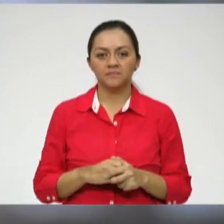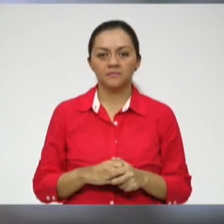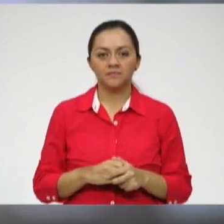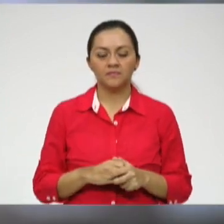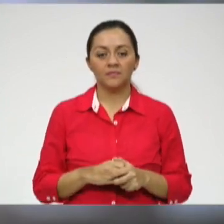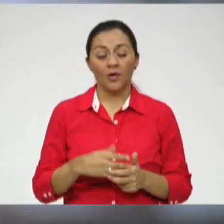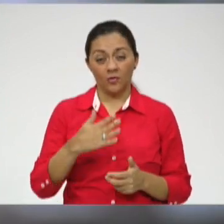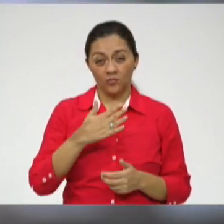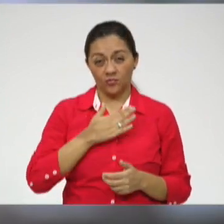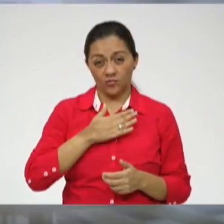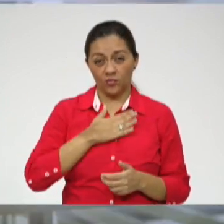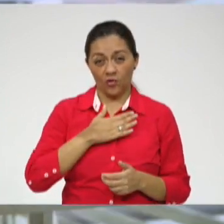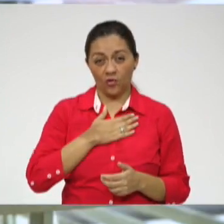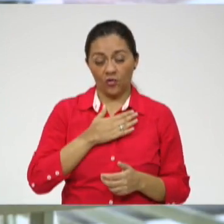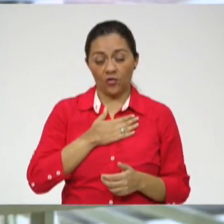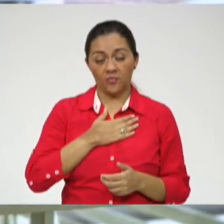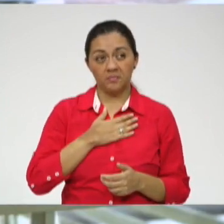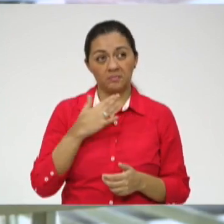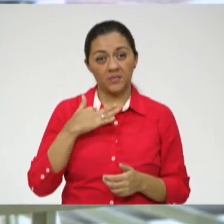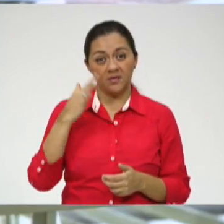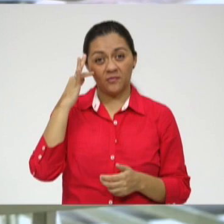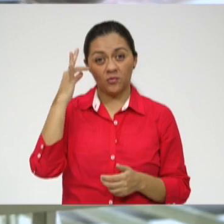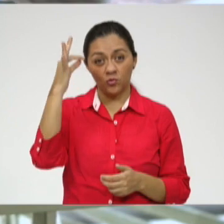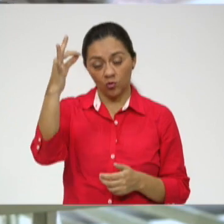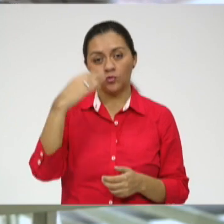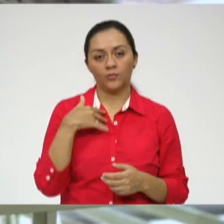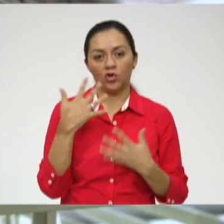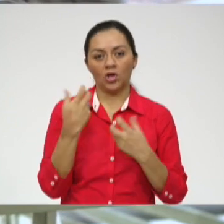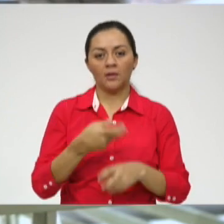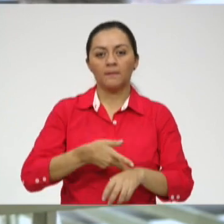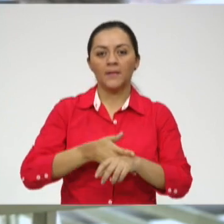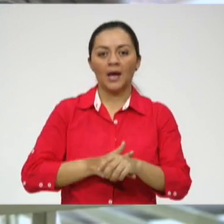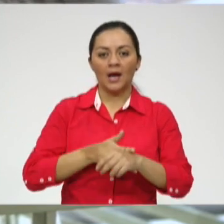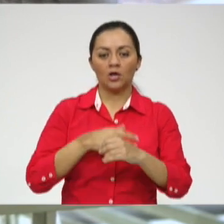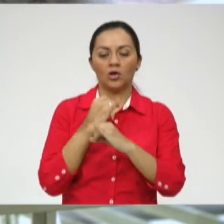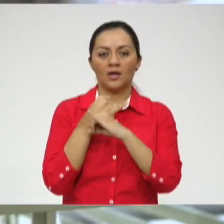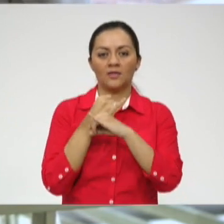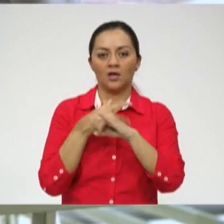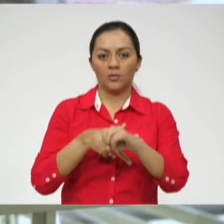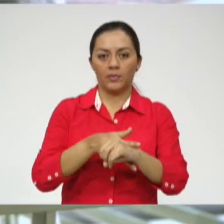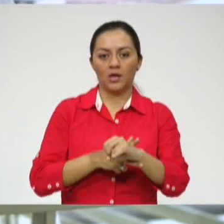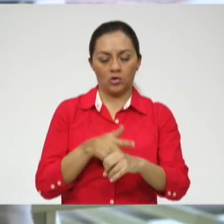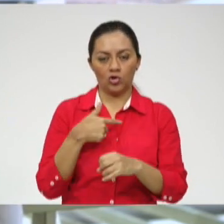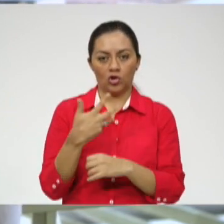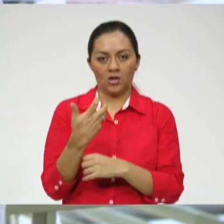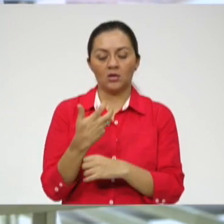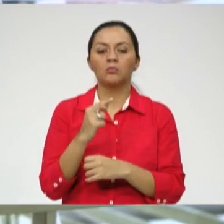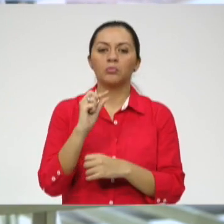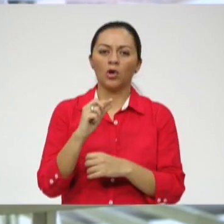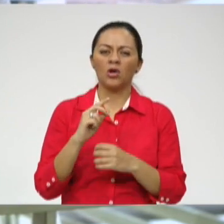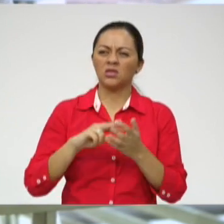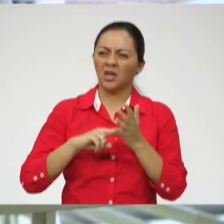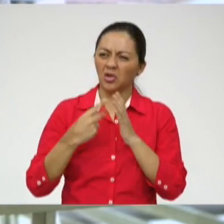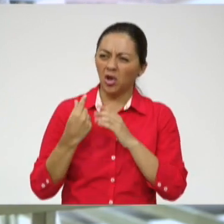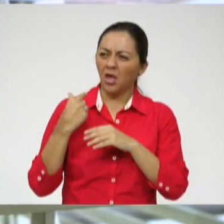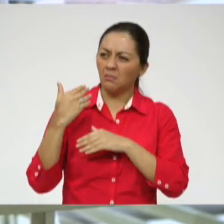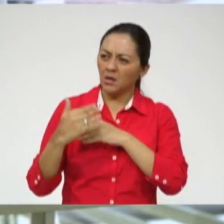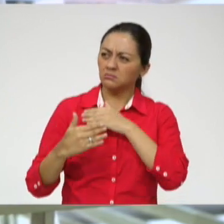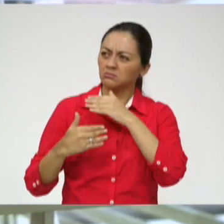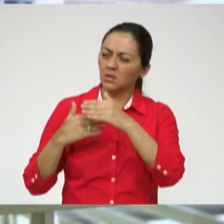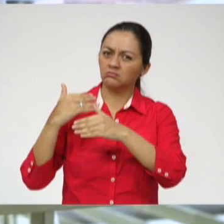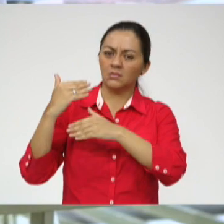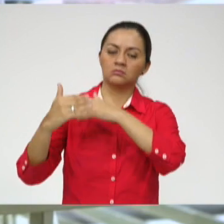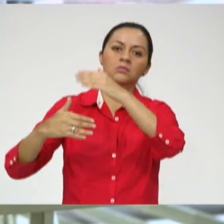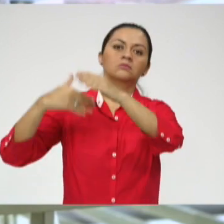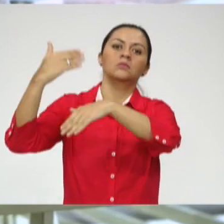Yo tenía planteado estudiar ingeniería mecánica, pero viendo ya los avances tecnológicos que se van alrededor del mundo,